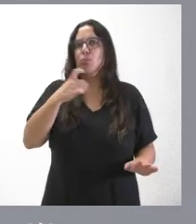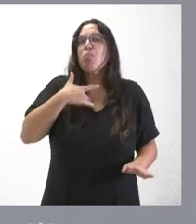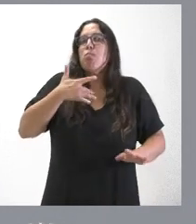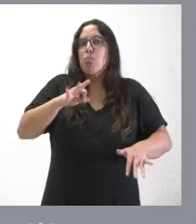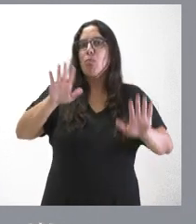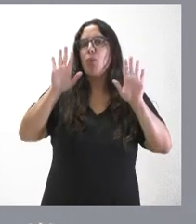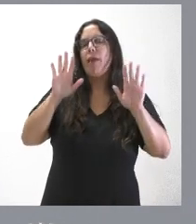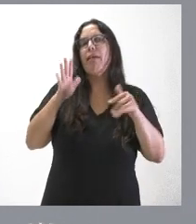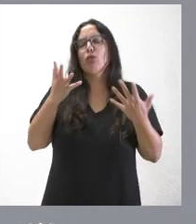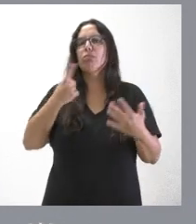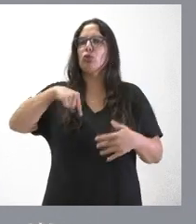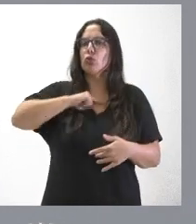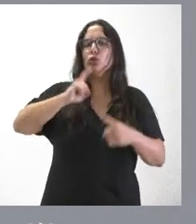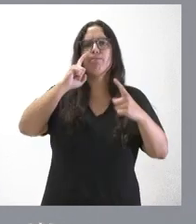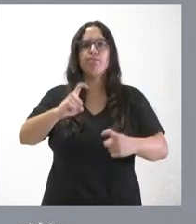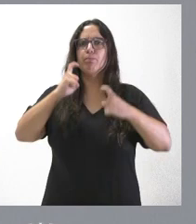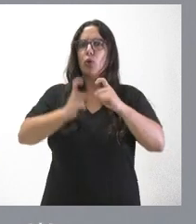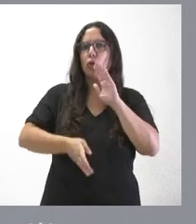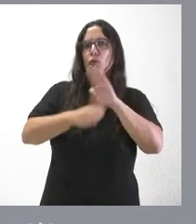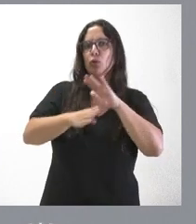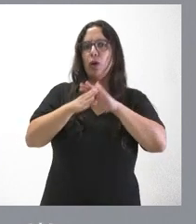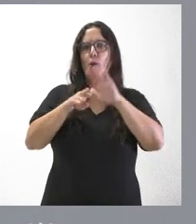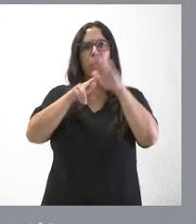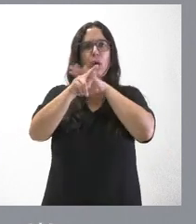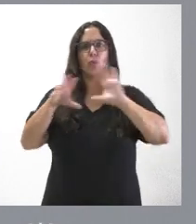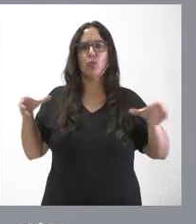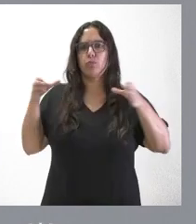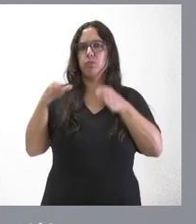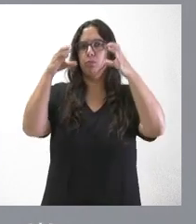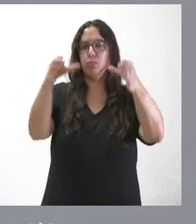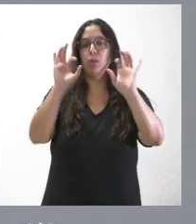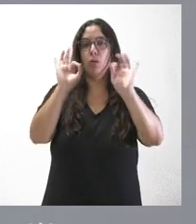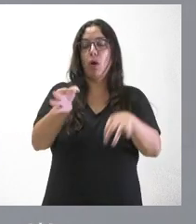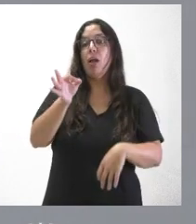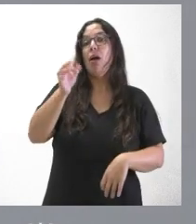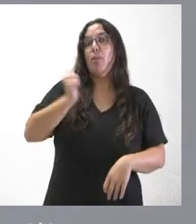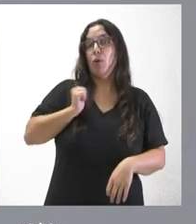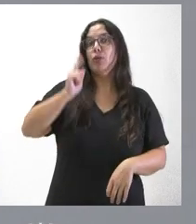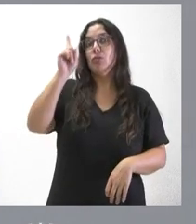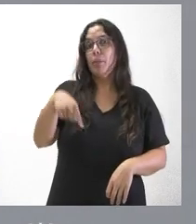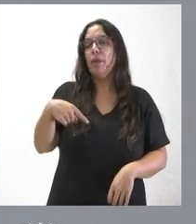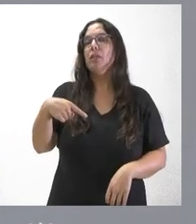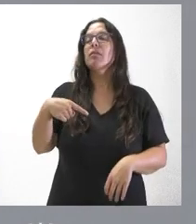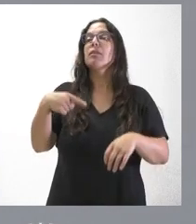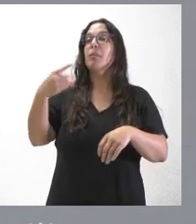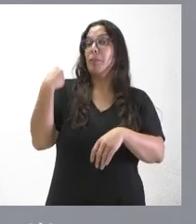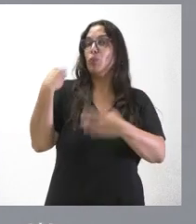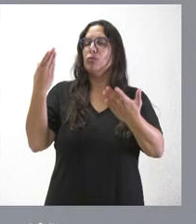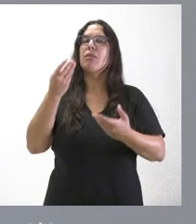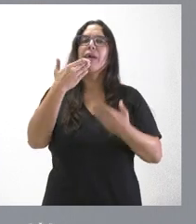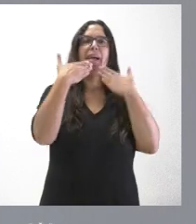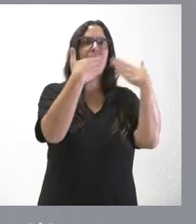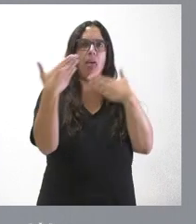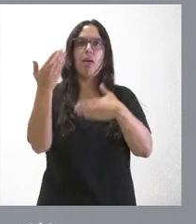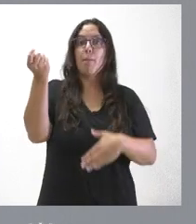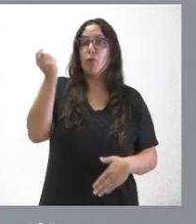nos vamos a seguir haciendo el esfuerzo con el operativo. Y aprovecho también su pregunta para agradecer a todos los profesionales que vienen prestando servicios